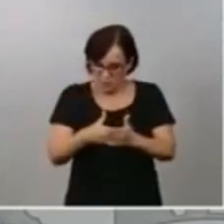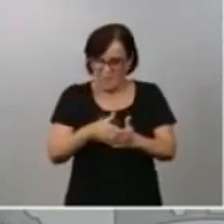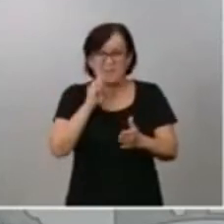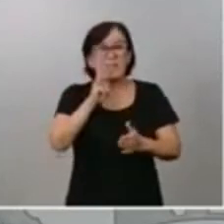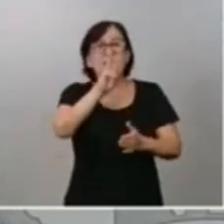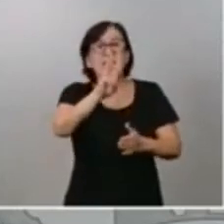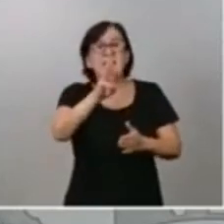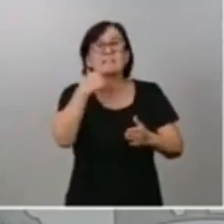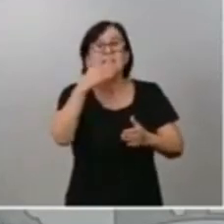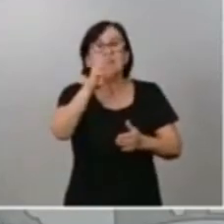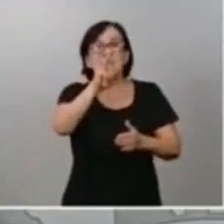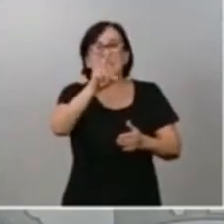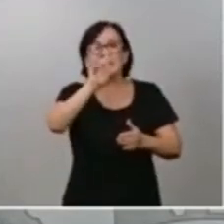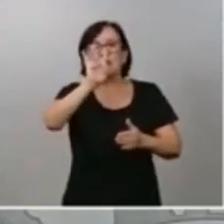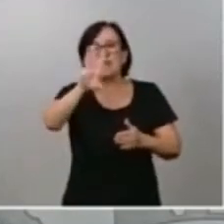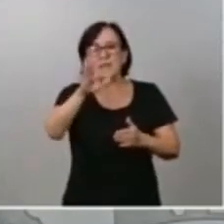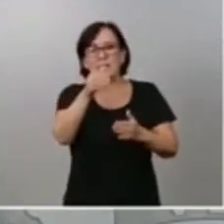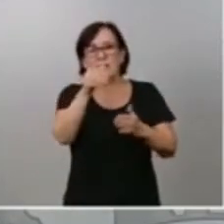a la semana.